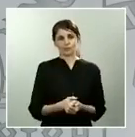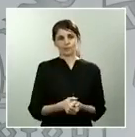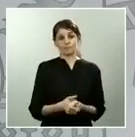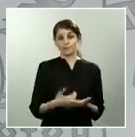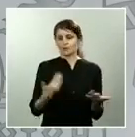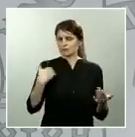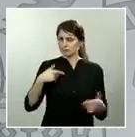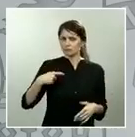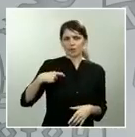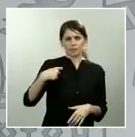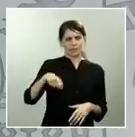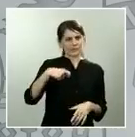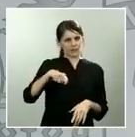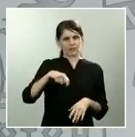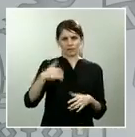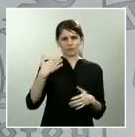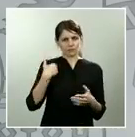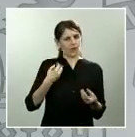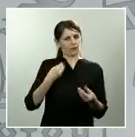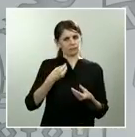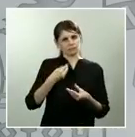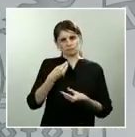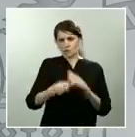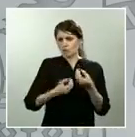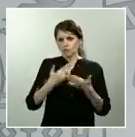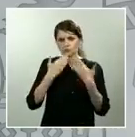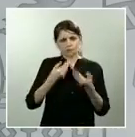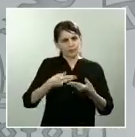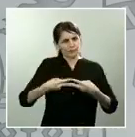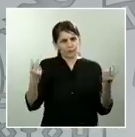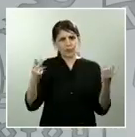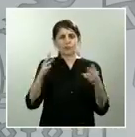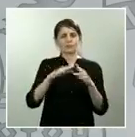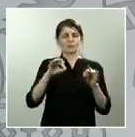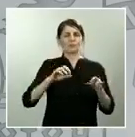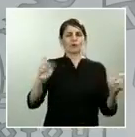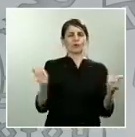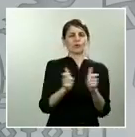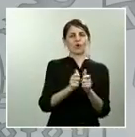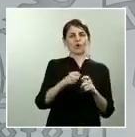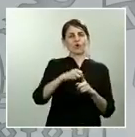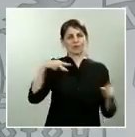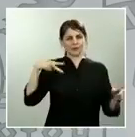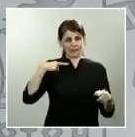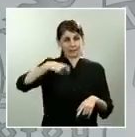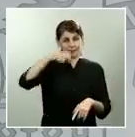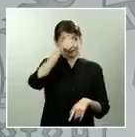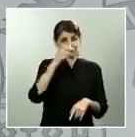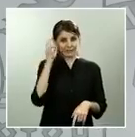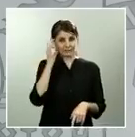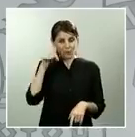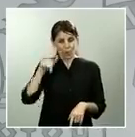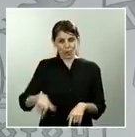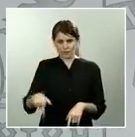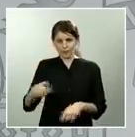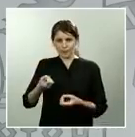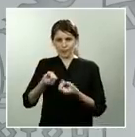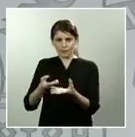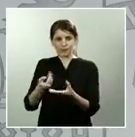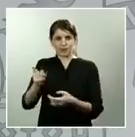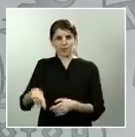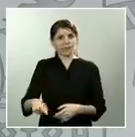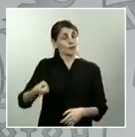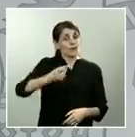conferencia de presidente como hoy mismo, que todas las Administraciones públicas tenemos la obligación de